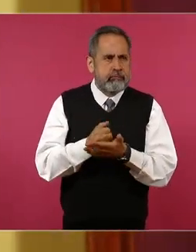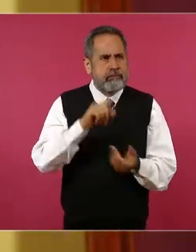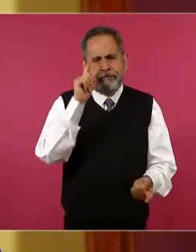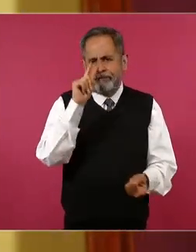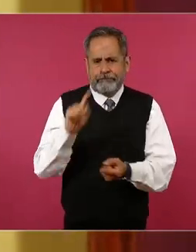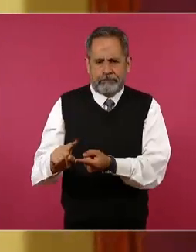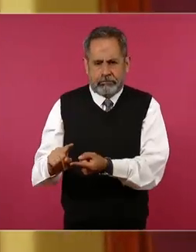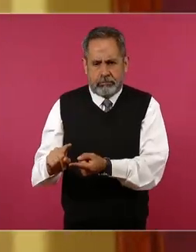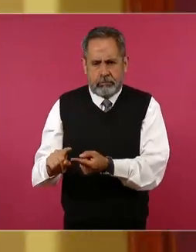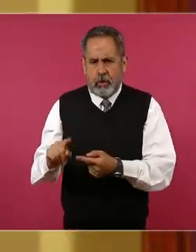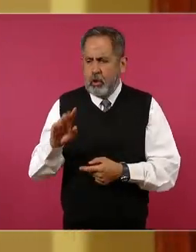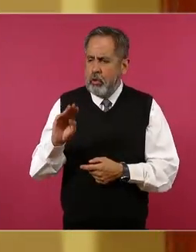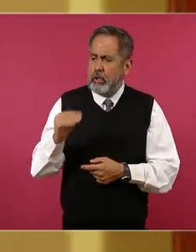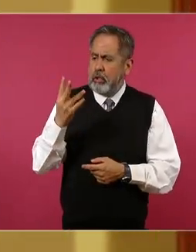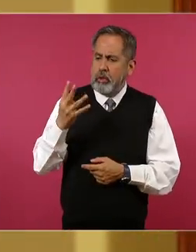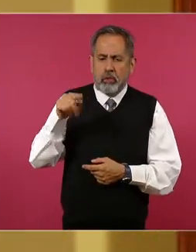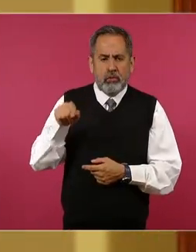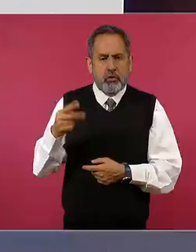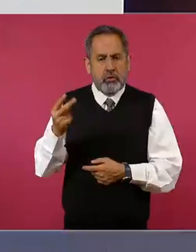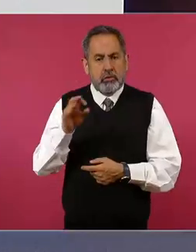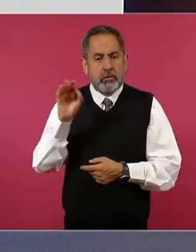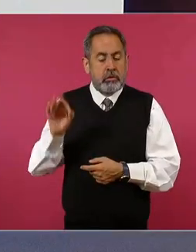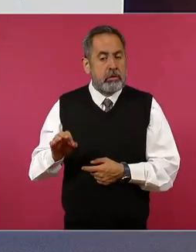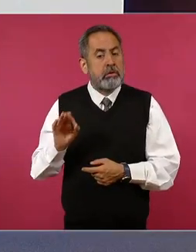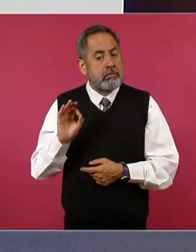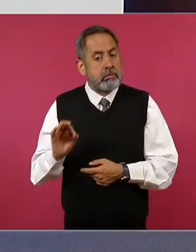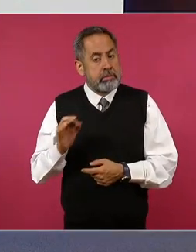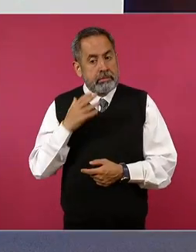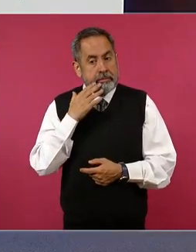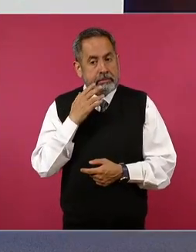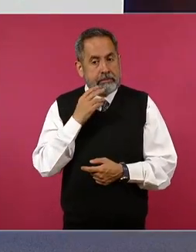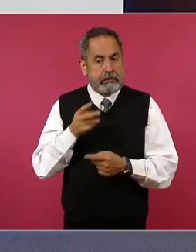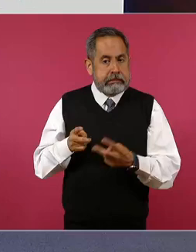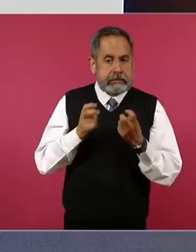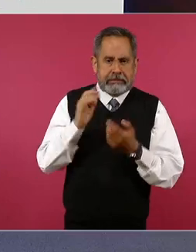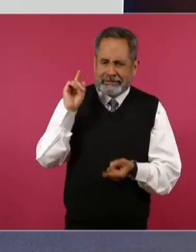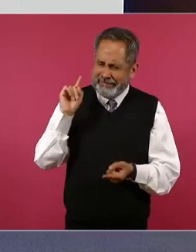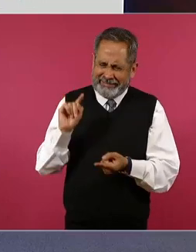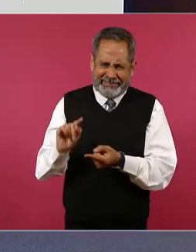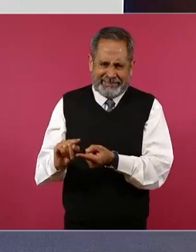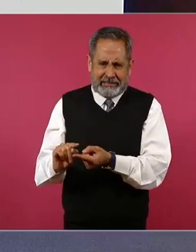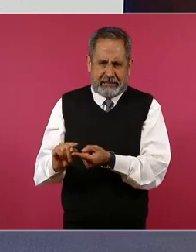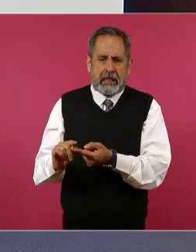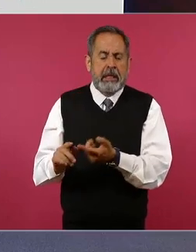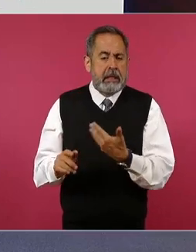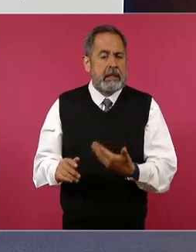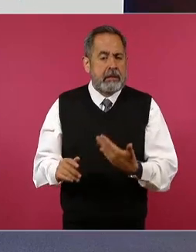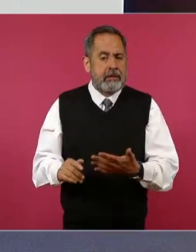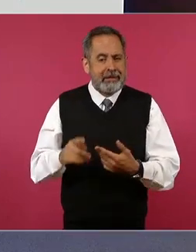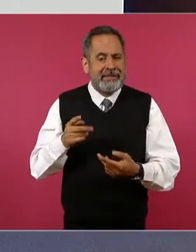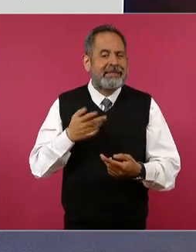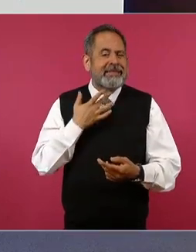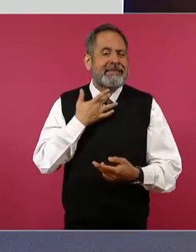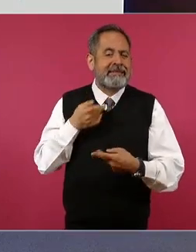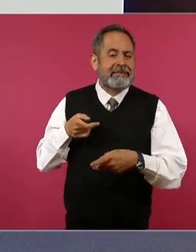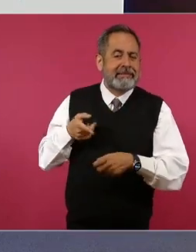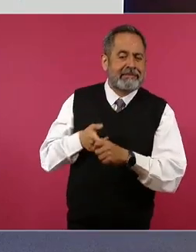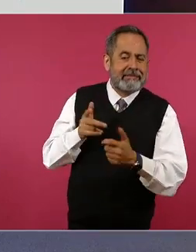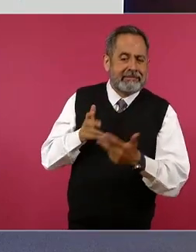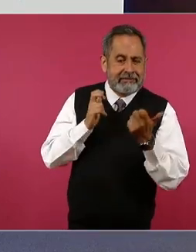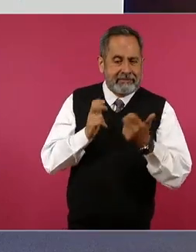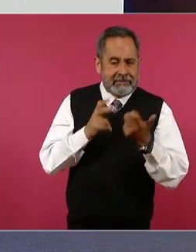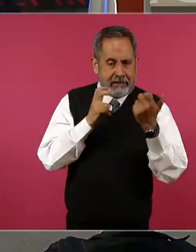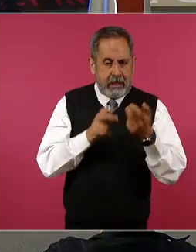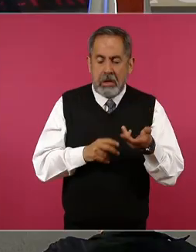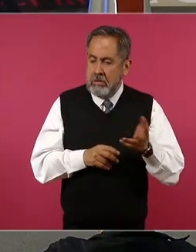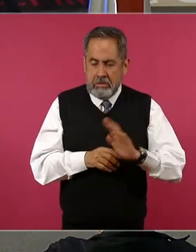con un 94.2 por ciento de reducción de este delito del llamado huachicol. Y